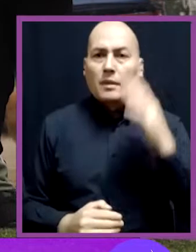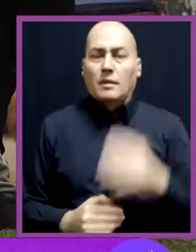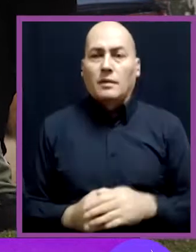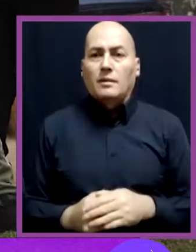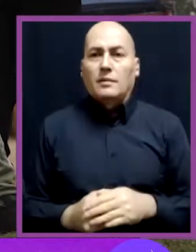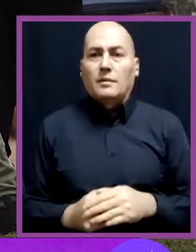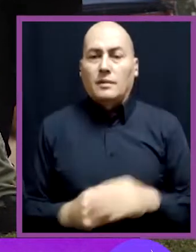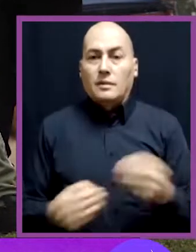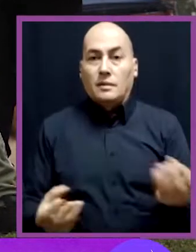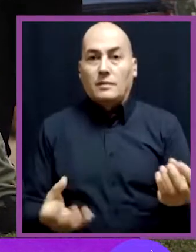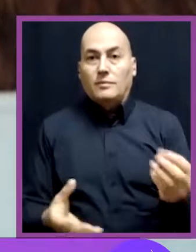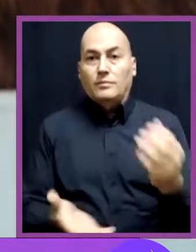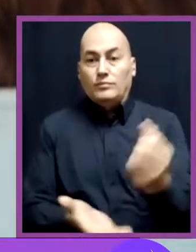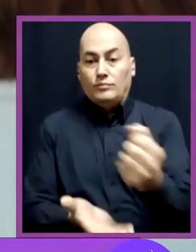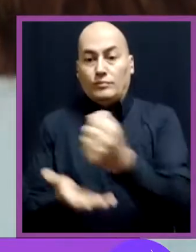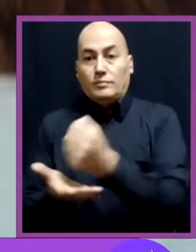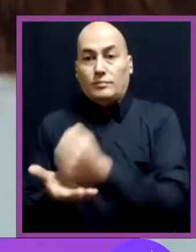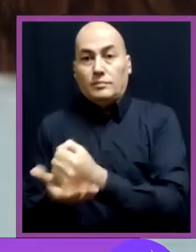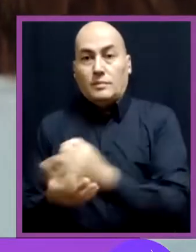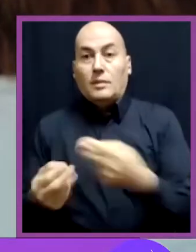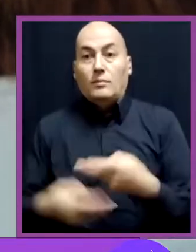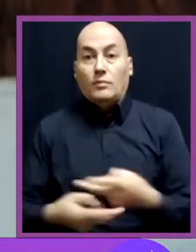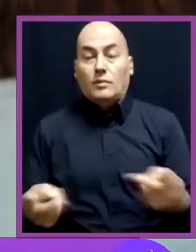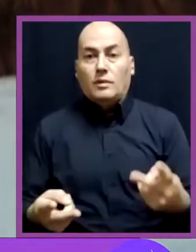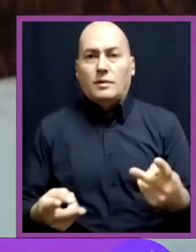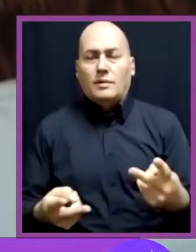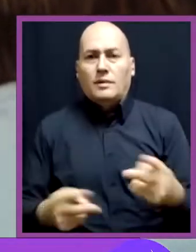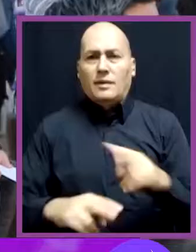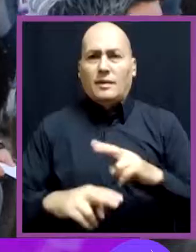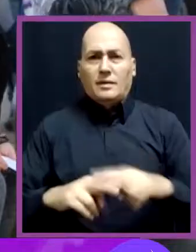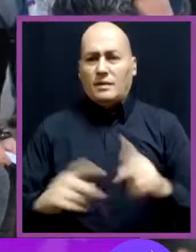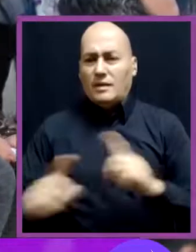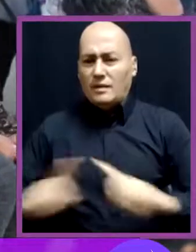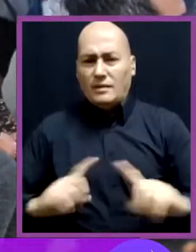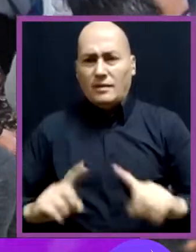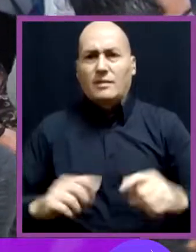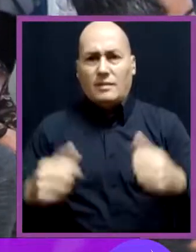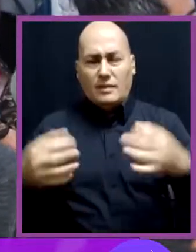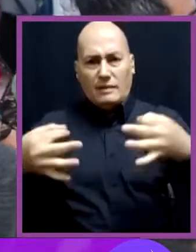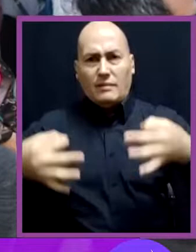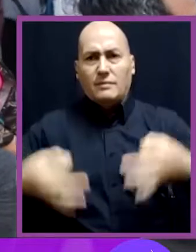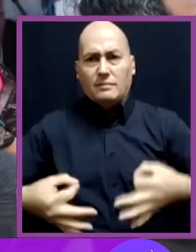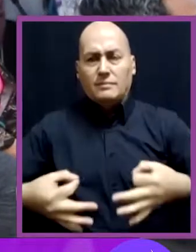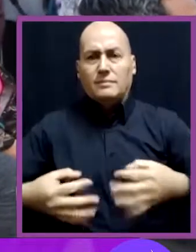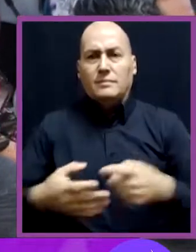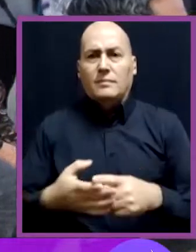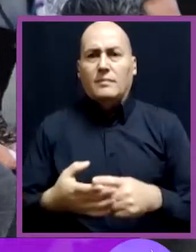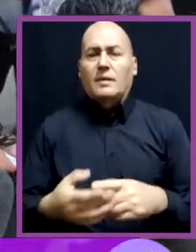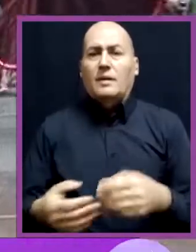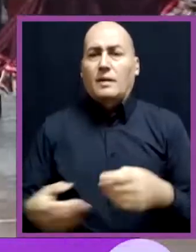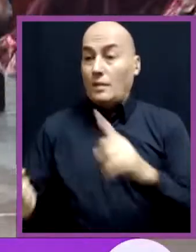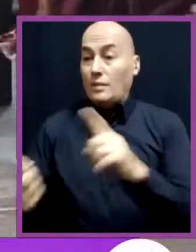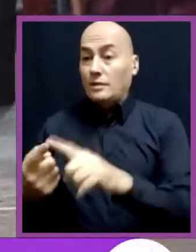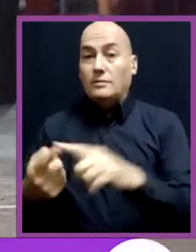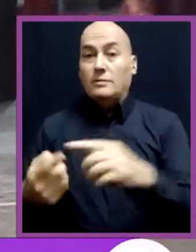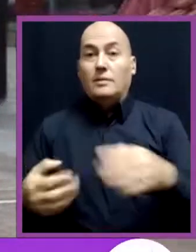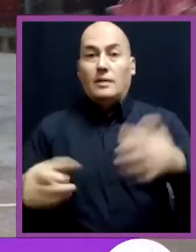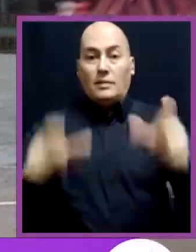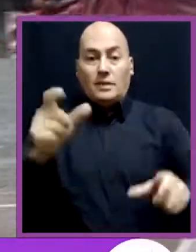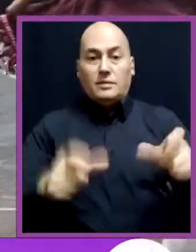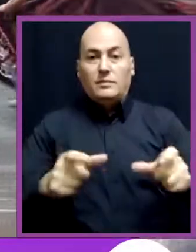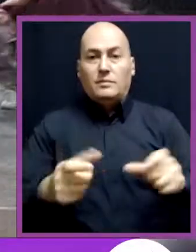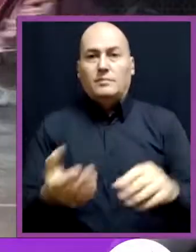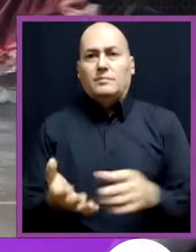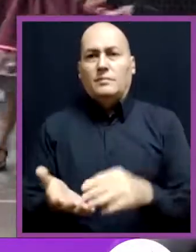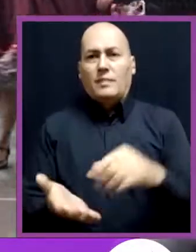calidad en la inversión pública, realizar gestión eficiente, seguir incrementando la participación ciudadana y potenciar